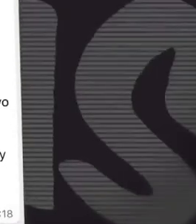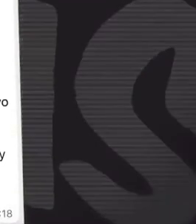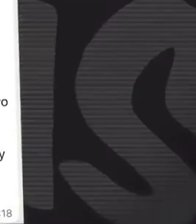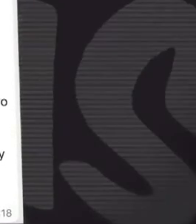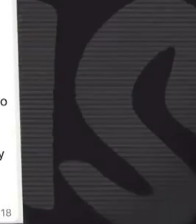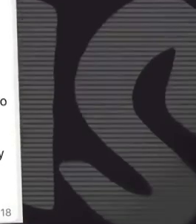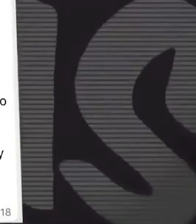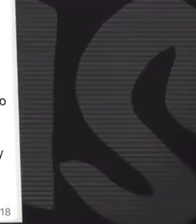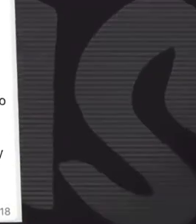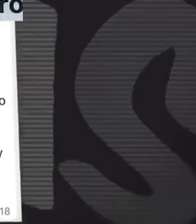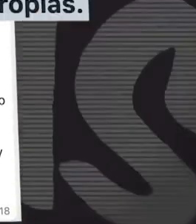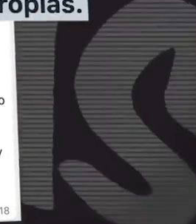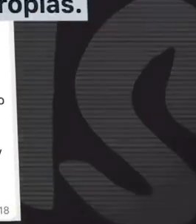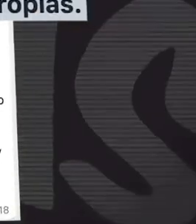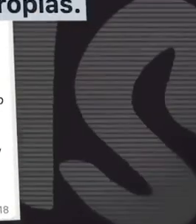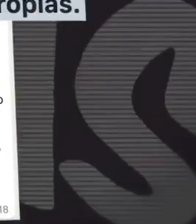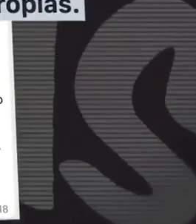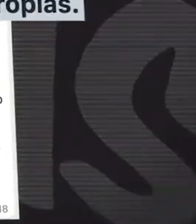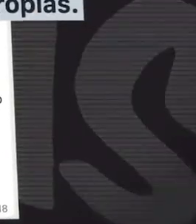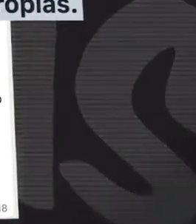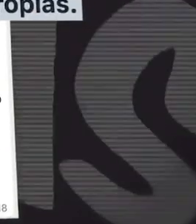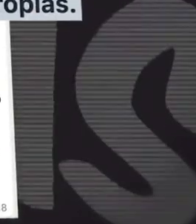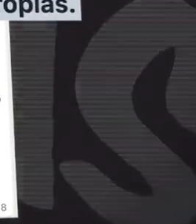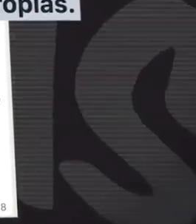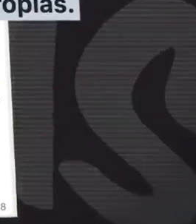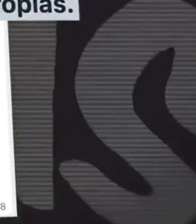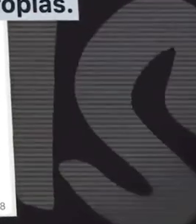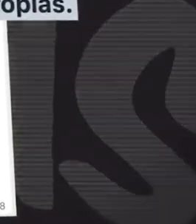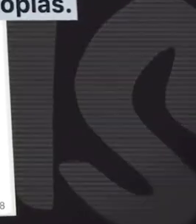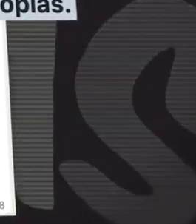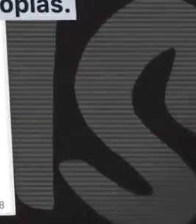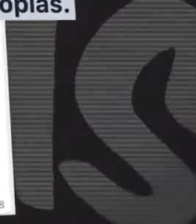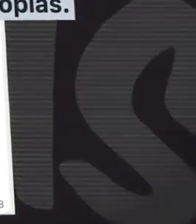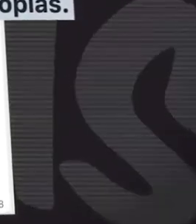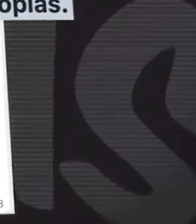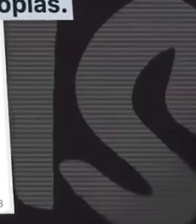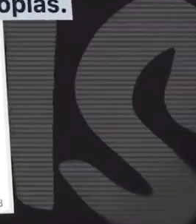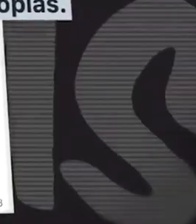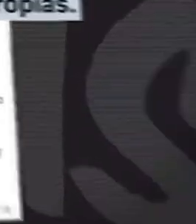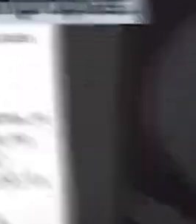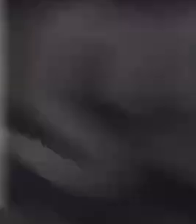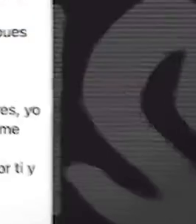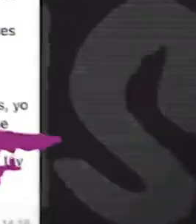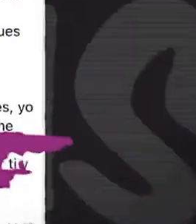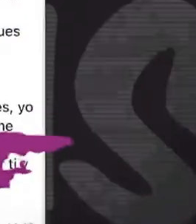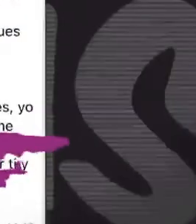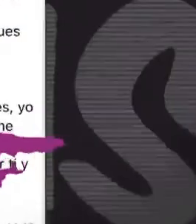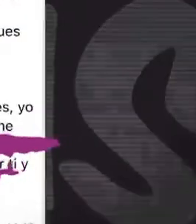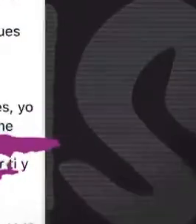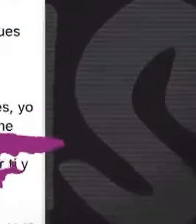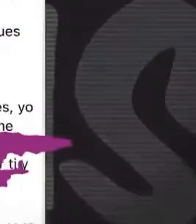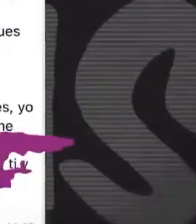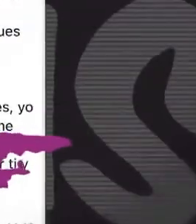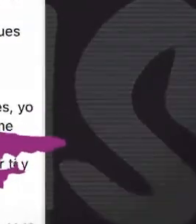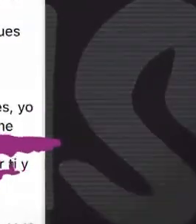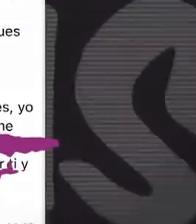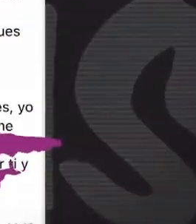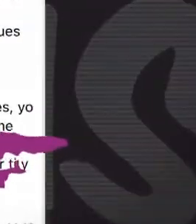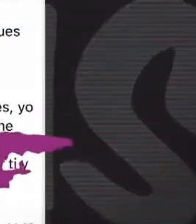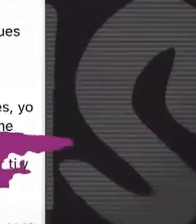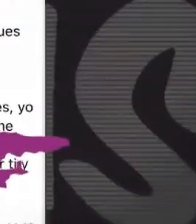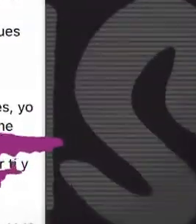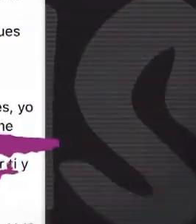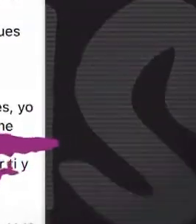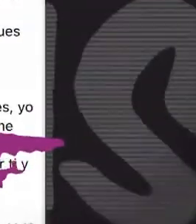discute una ley que pretende encarcelar a religiosos por predicar a horas impropias. ¡Mentira! En la